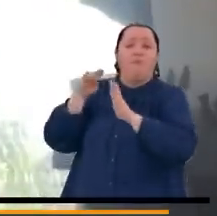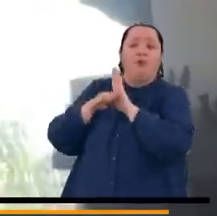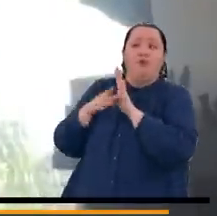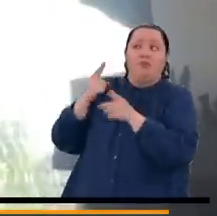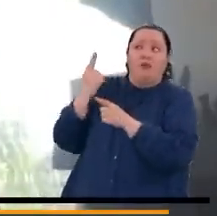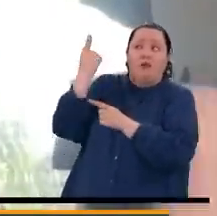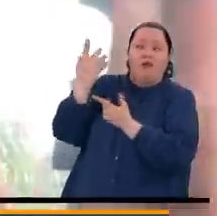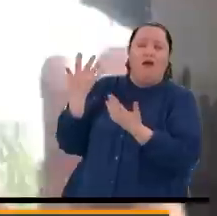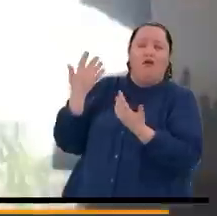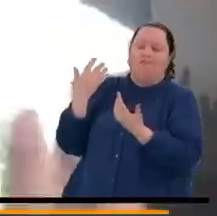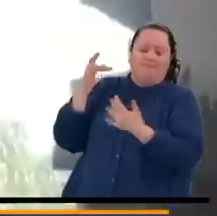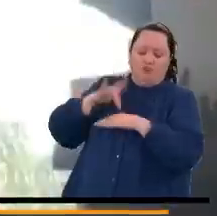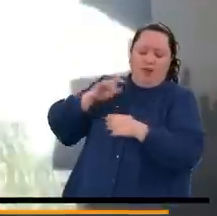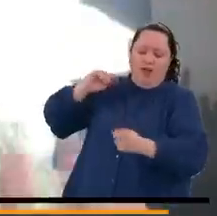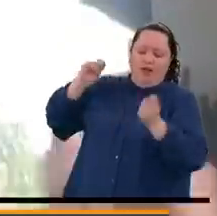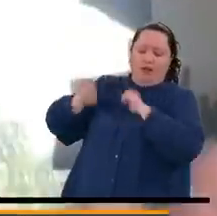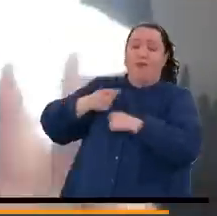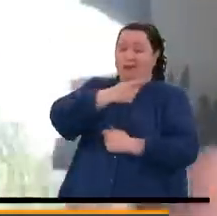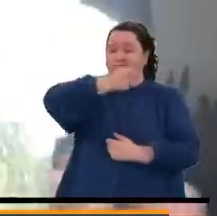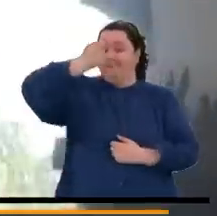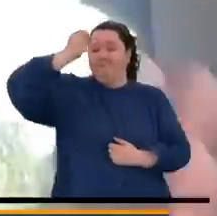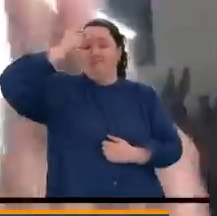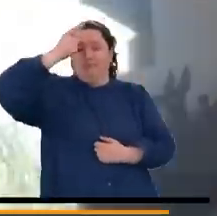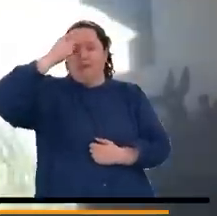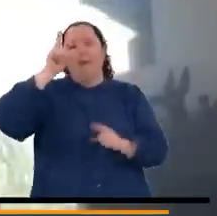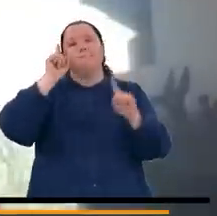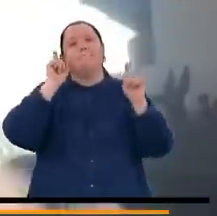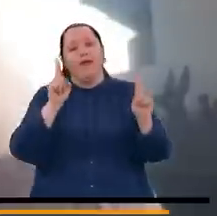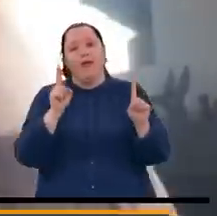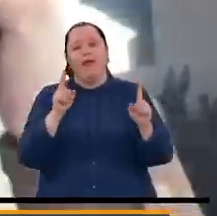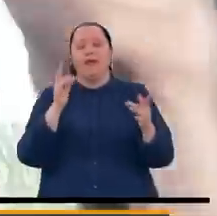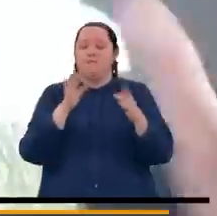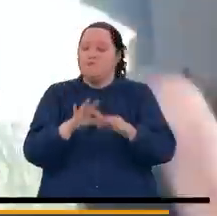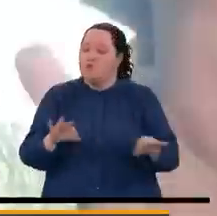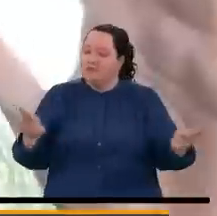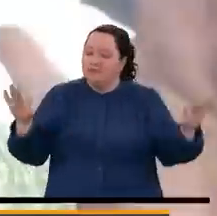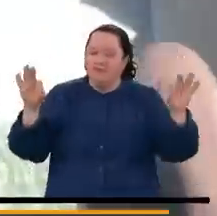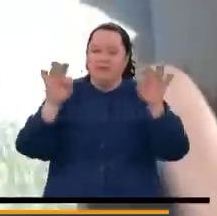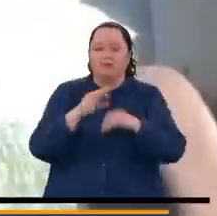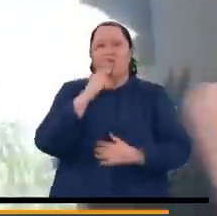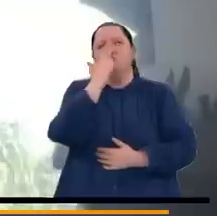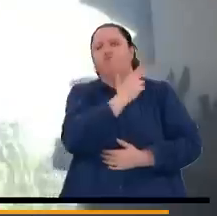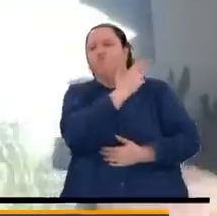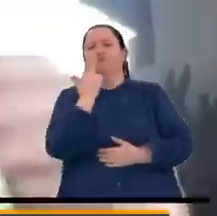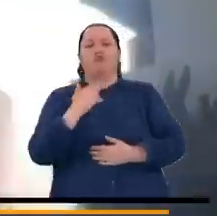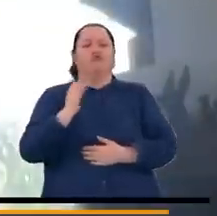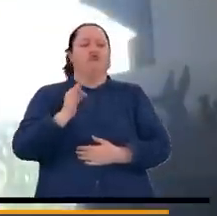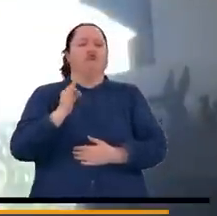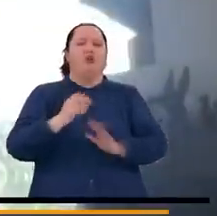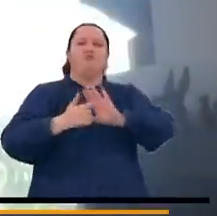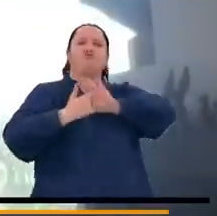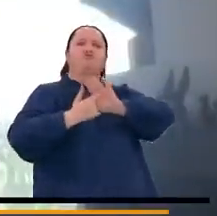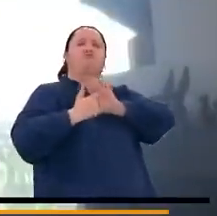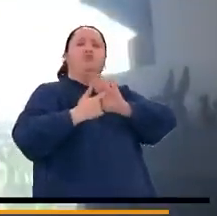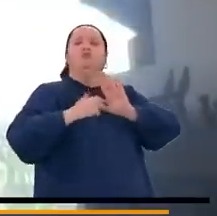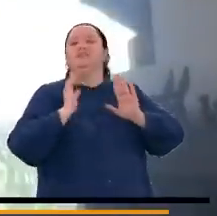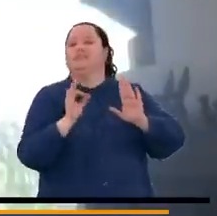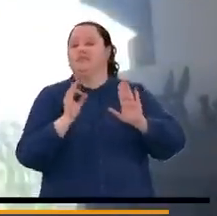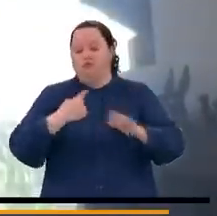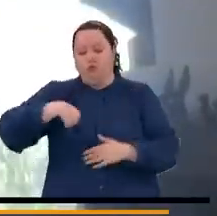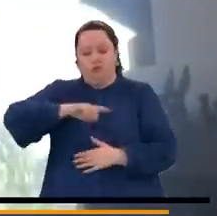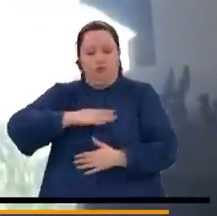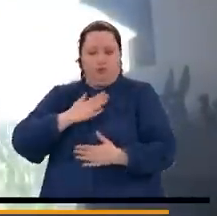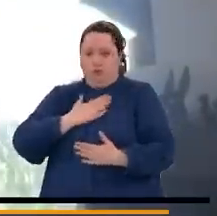saben que hay que cambiarla. Pero todo esto siempre ha sido bajo la base y el compromiso, siempre lo manifestamos y es además parte de nuestras